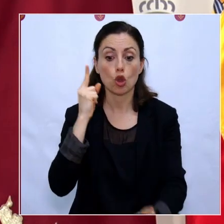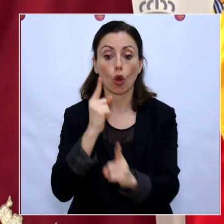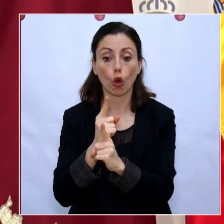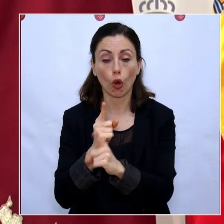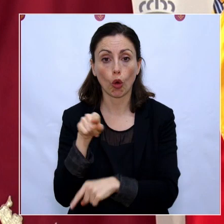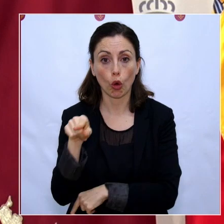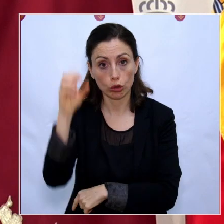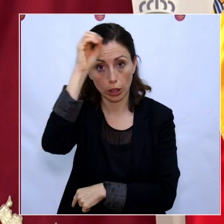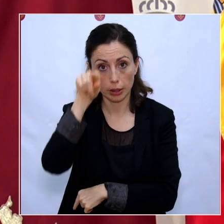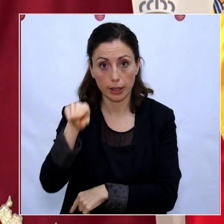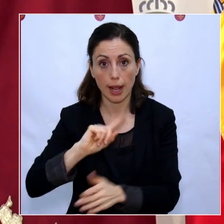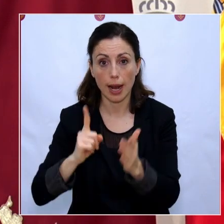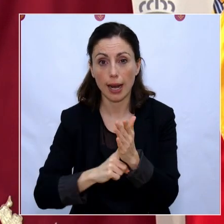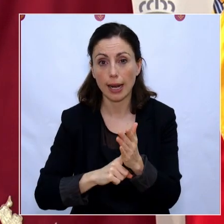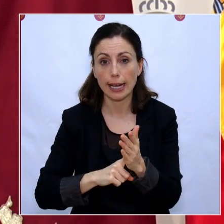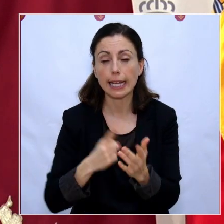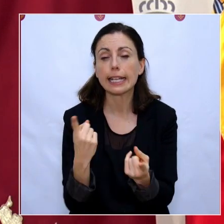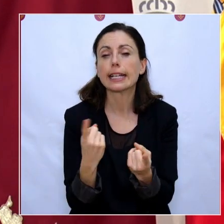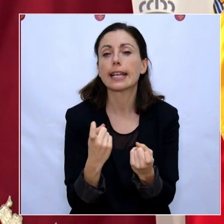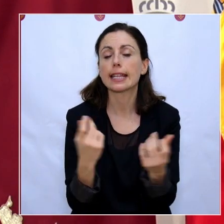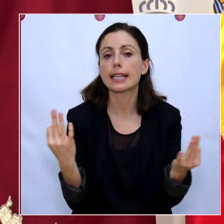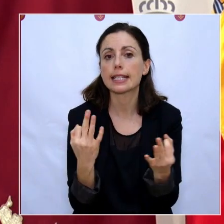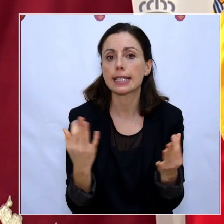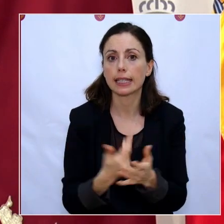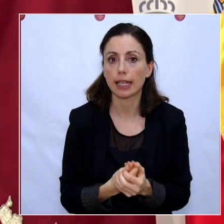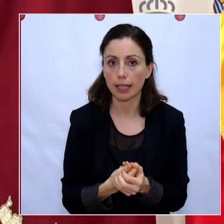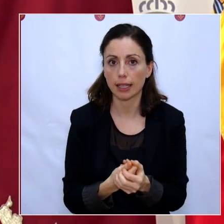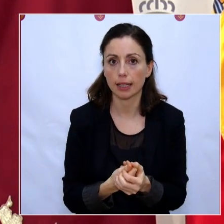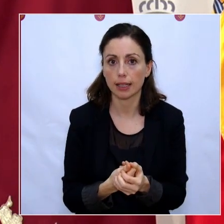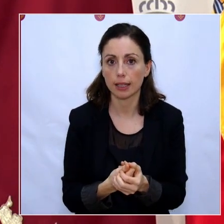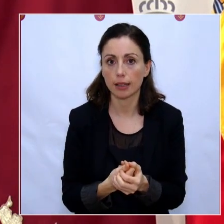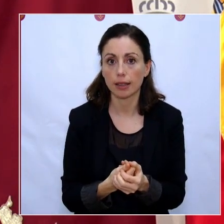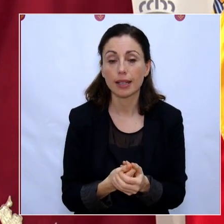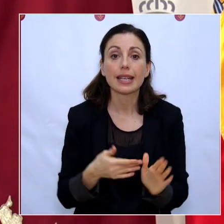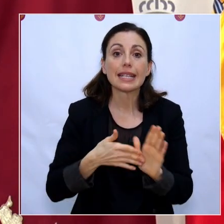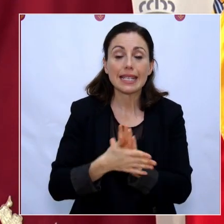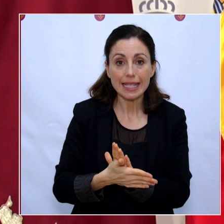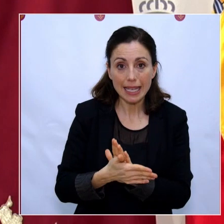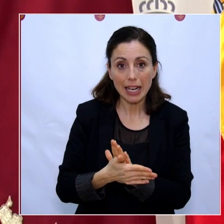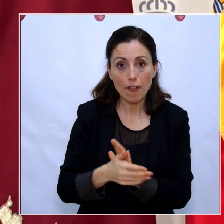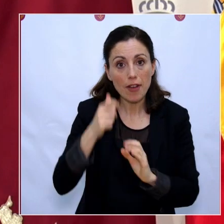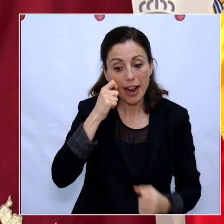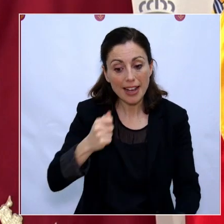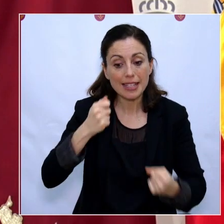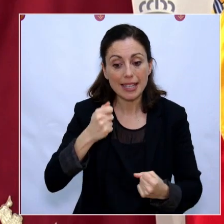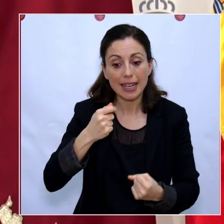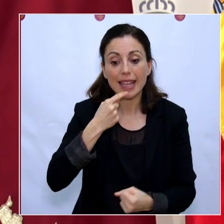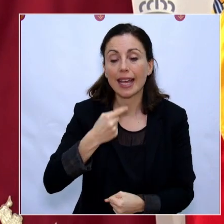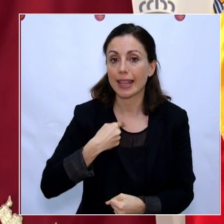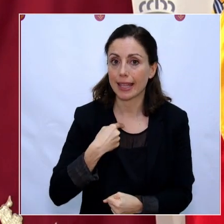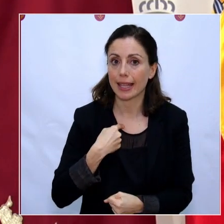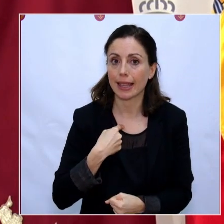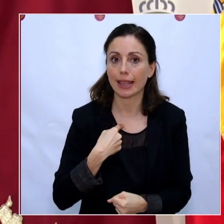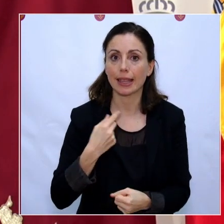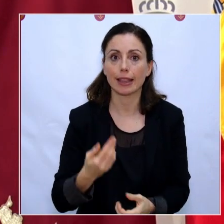de esa ley, necesita una motivación de la autoridad sanitaria competente. Hasta el estado de alarma,